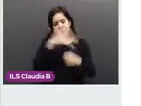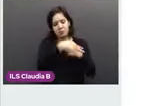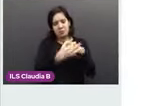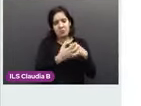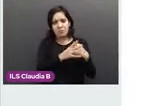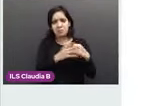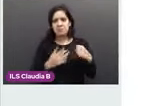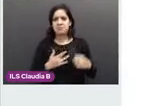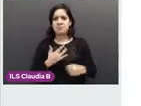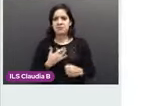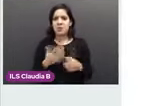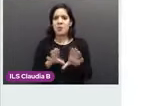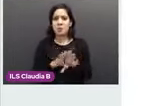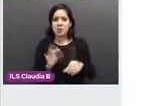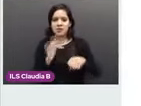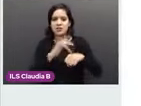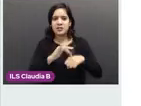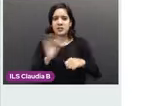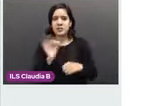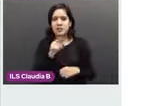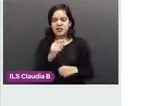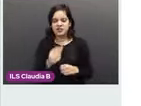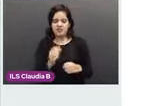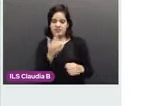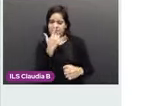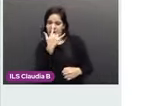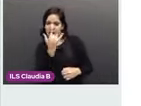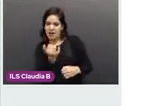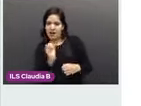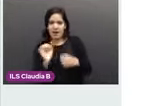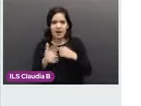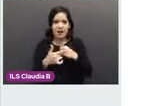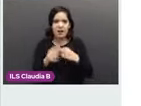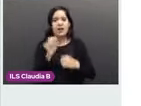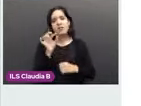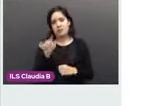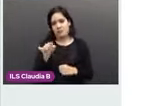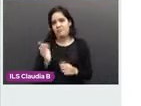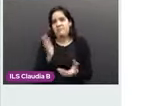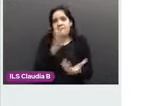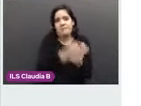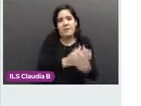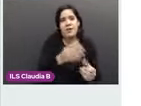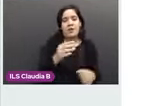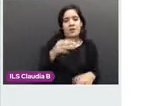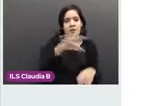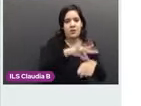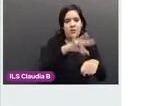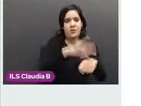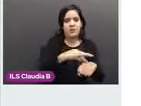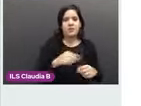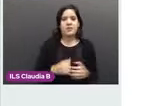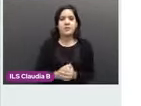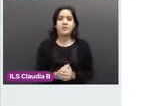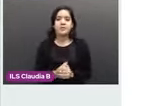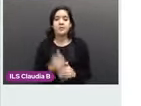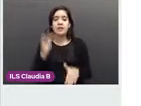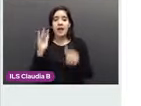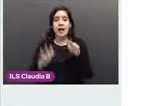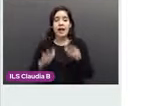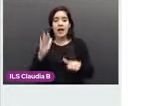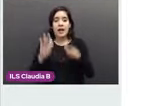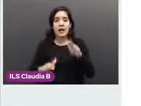extraño, acudamos a una valoración. Las manifestaciones del cáncer de mama pueden ser tumores que no se palpan o